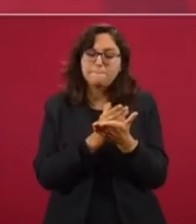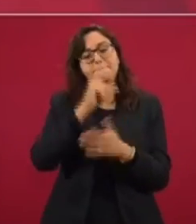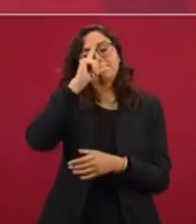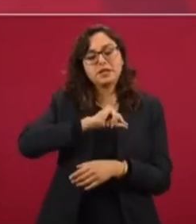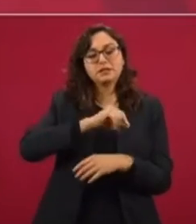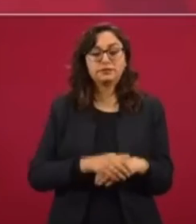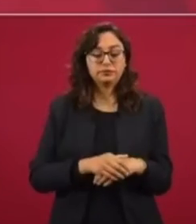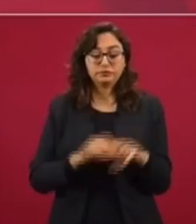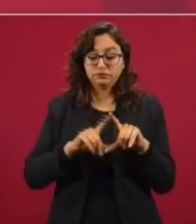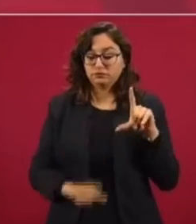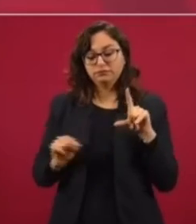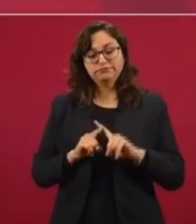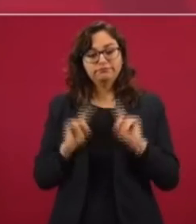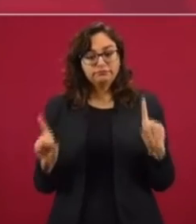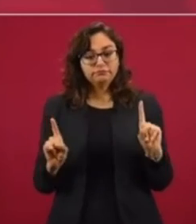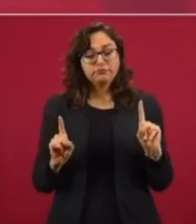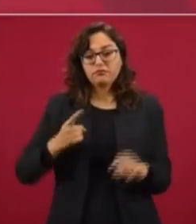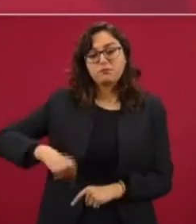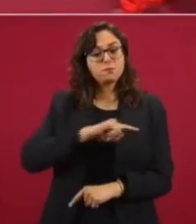Nosotros no hicimos eso.